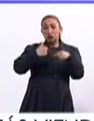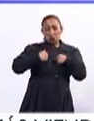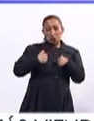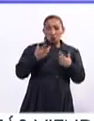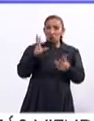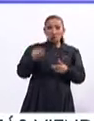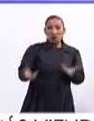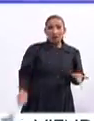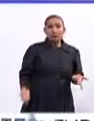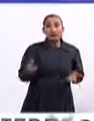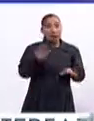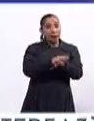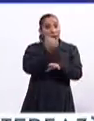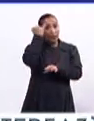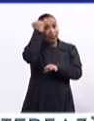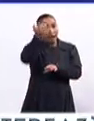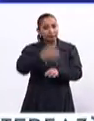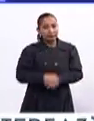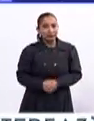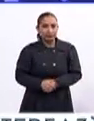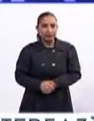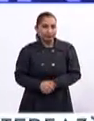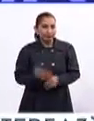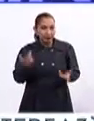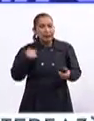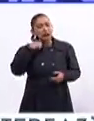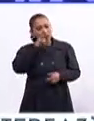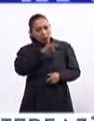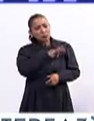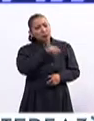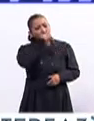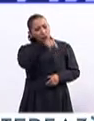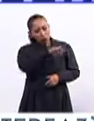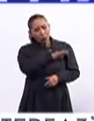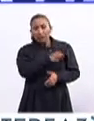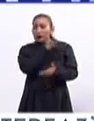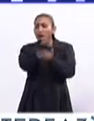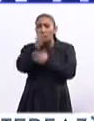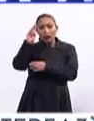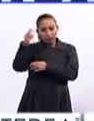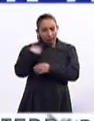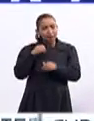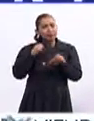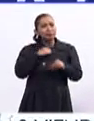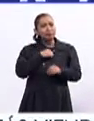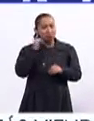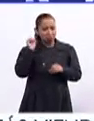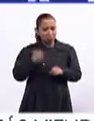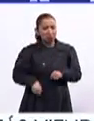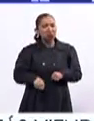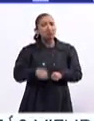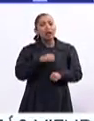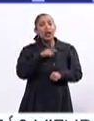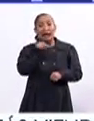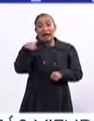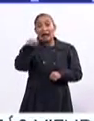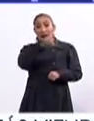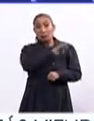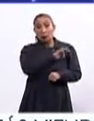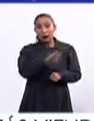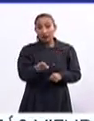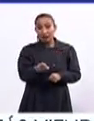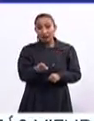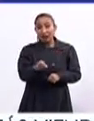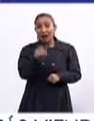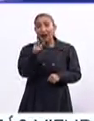para ustedes, hay que cambiar esa cultura. Y al contrario, decir, sí puedes, tú sí puedes, Yes I Can, como decíamos, para que ellos puedan